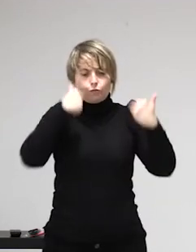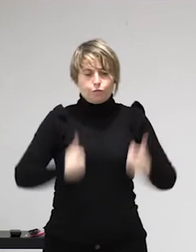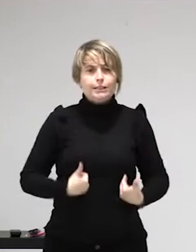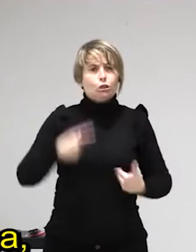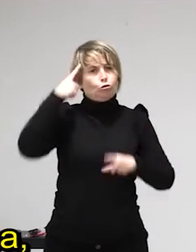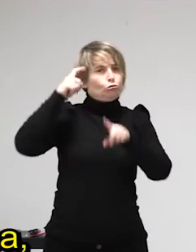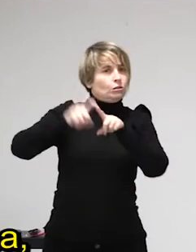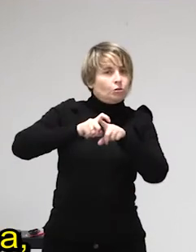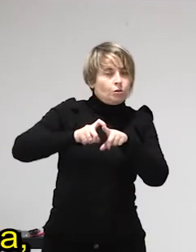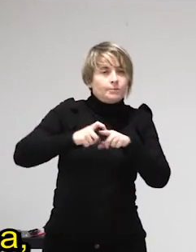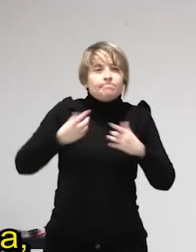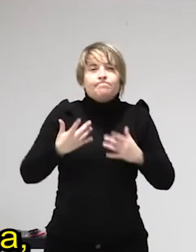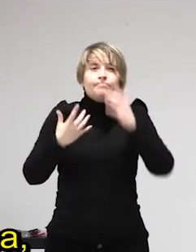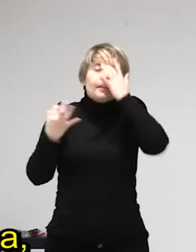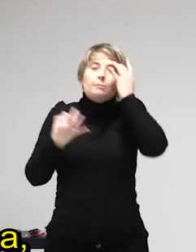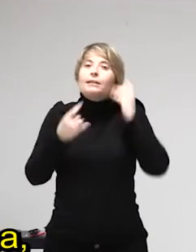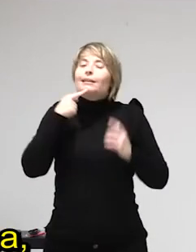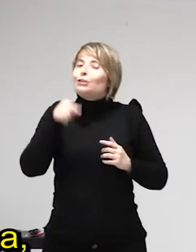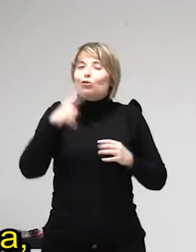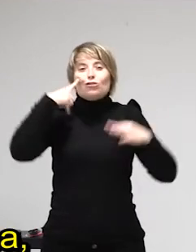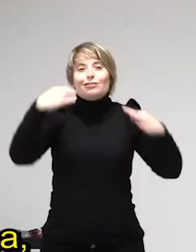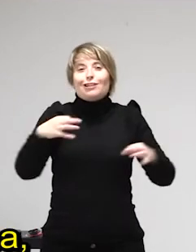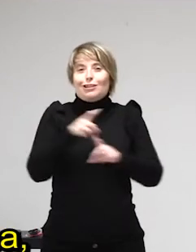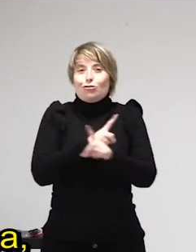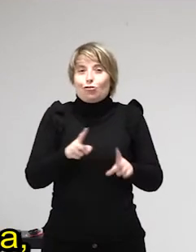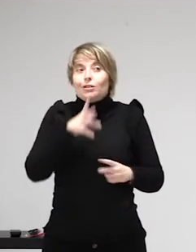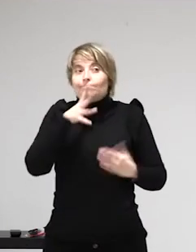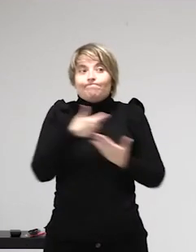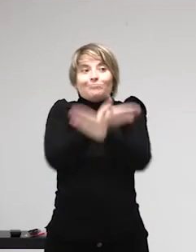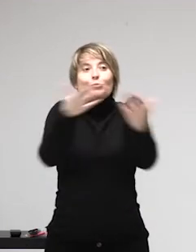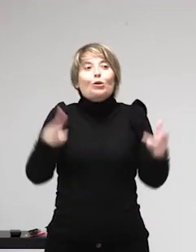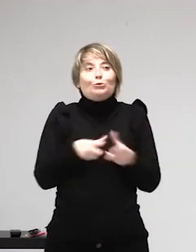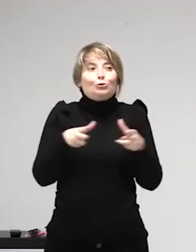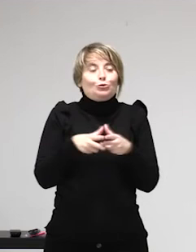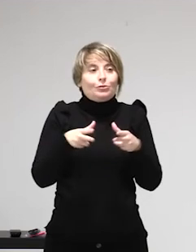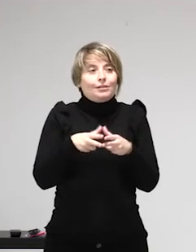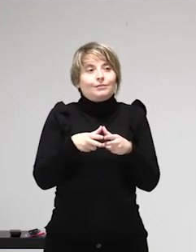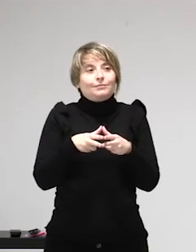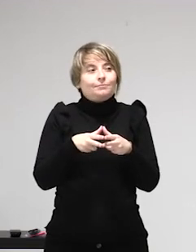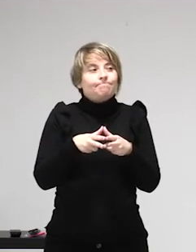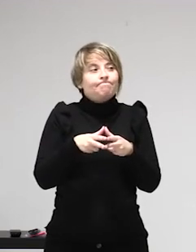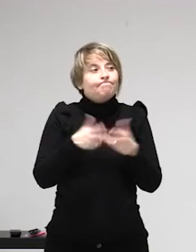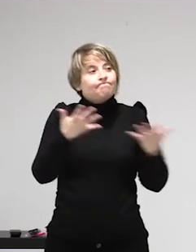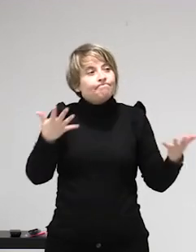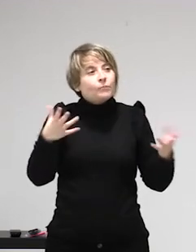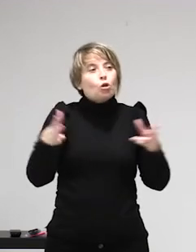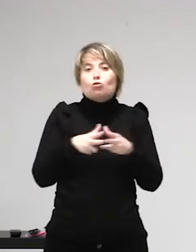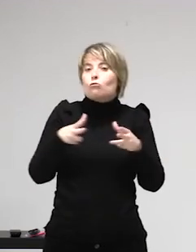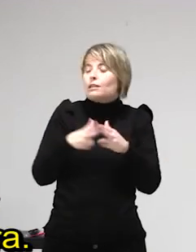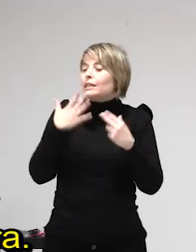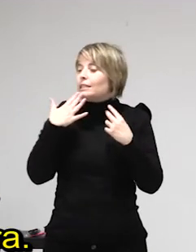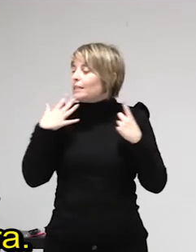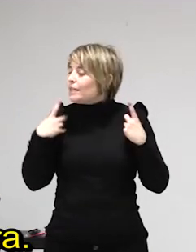Reivindicaciones, lo he dicho, trabajadora sexual, feminista, miembro de Putas en Lucha, licenciada en Filología Francesa, graduada en Psicología